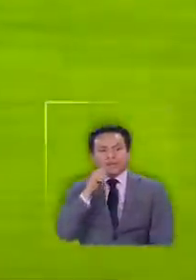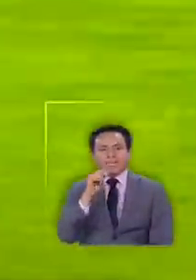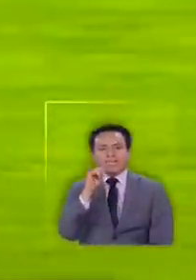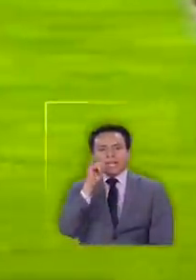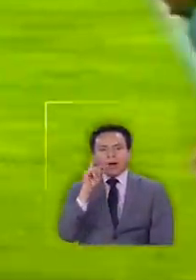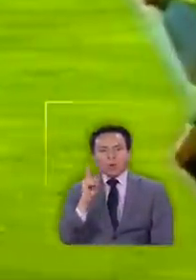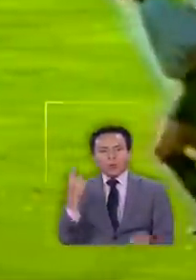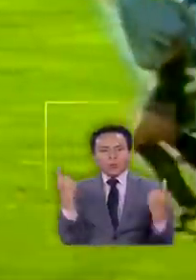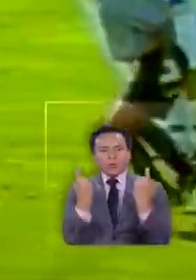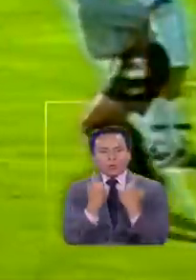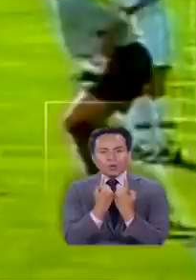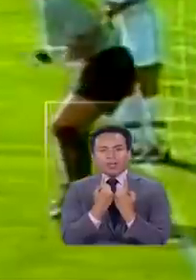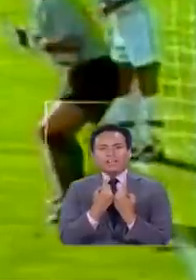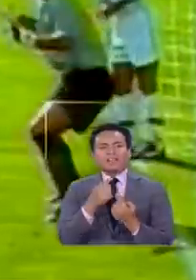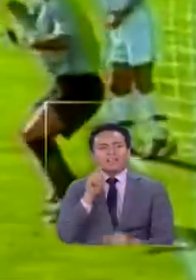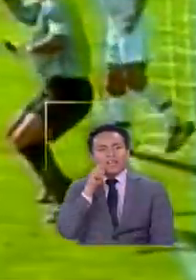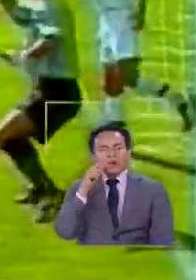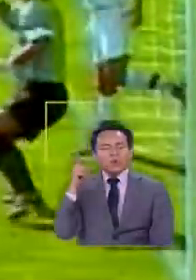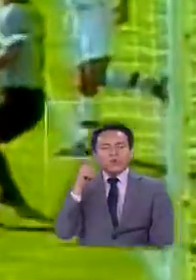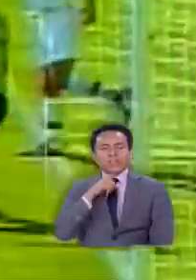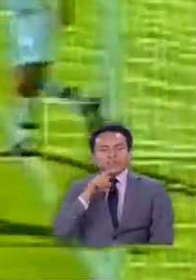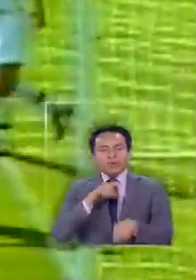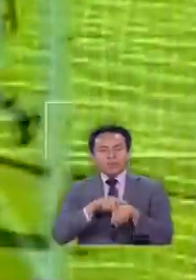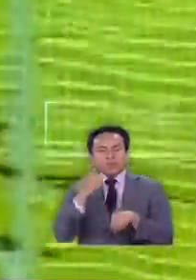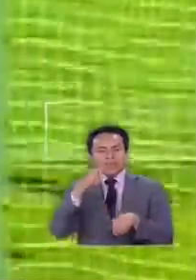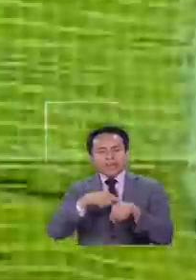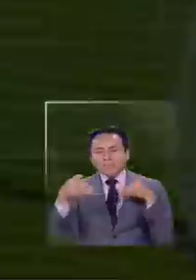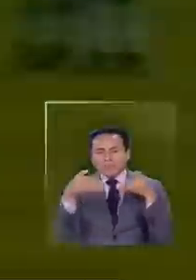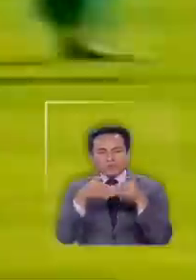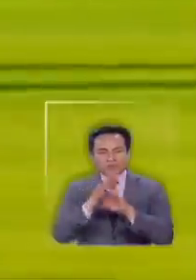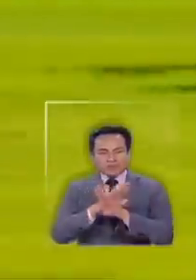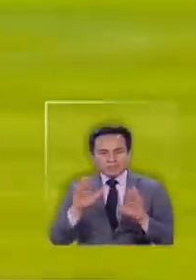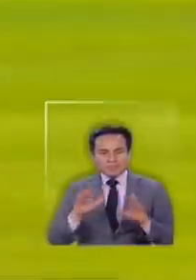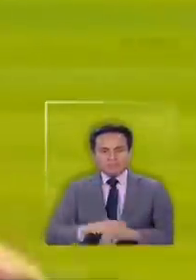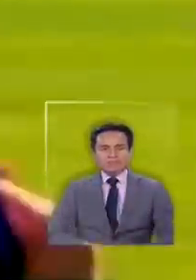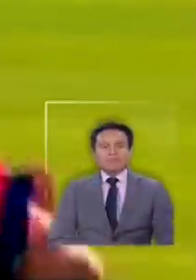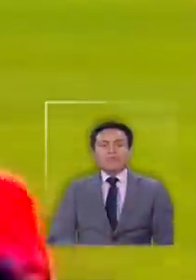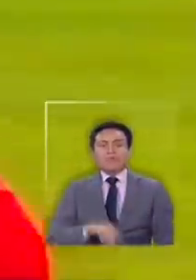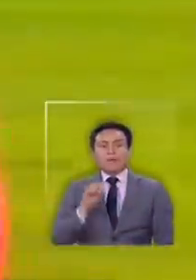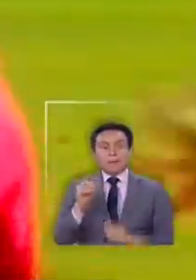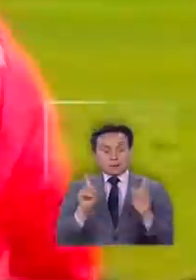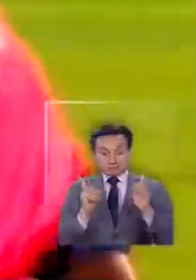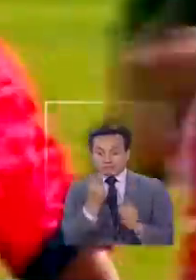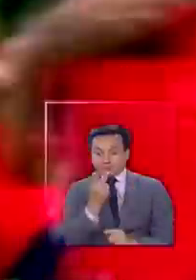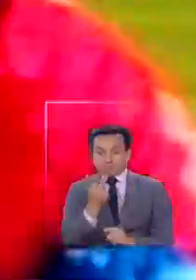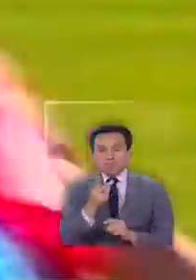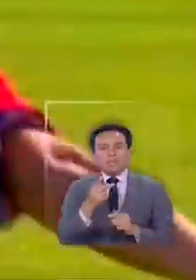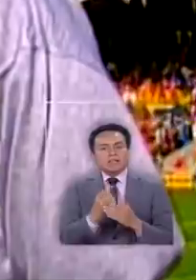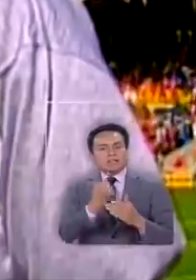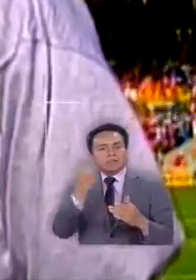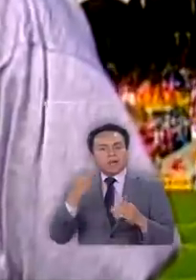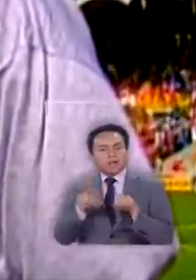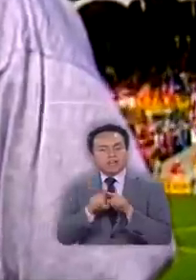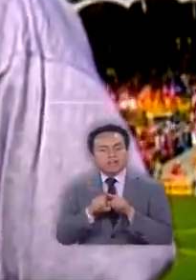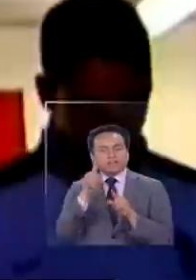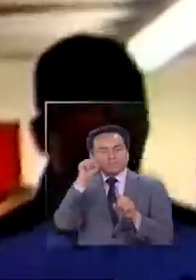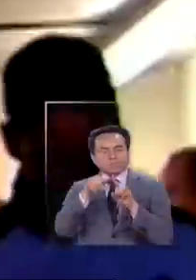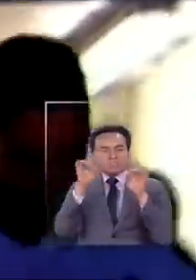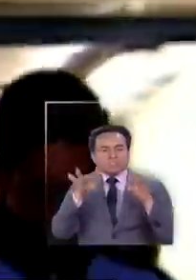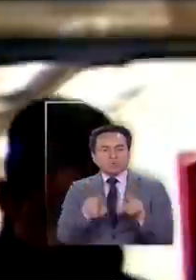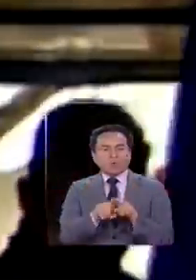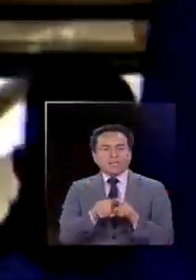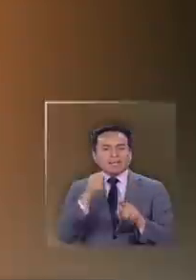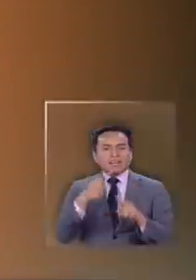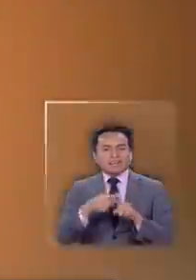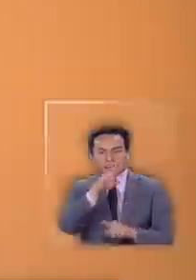Salas una pareja que tras el retiro separó sus destinos el